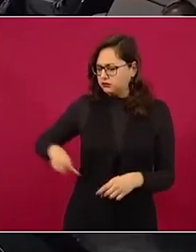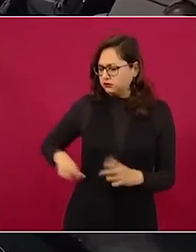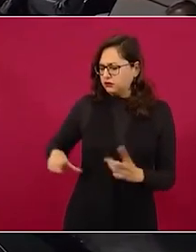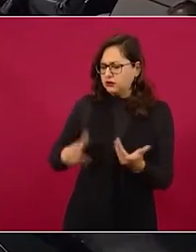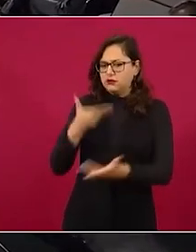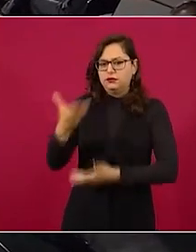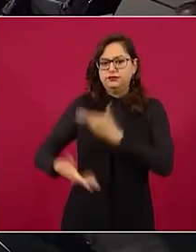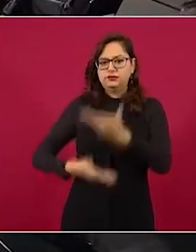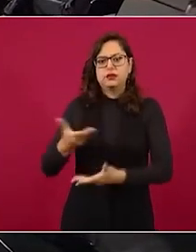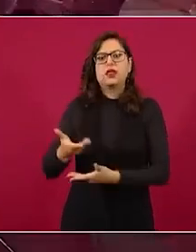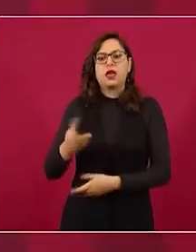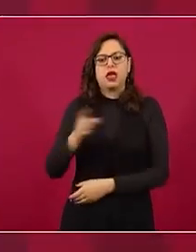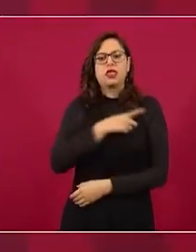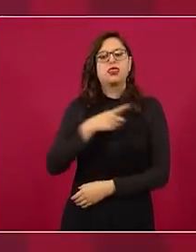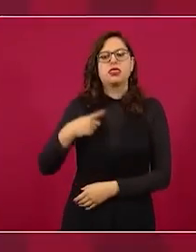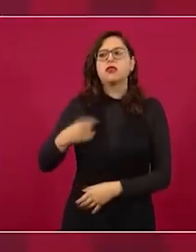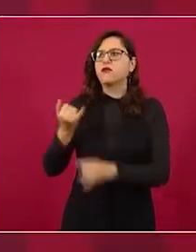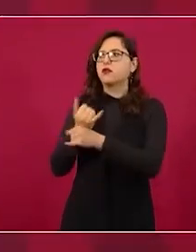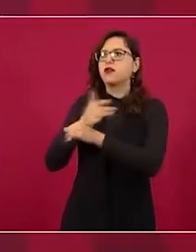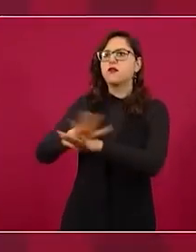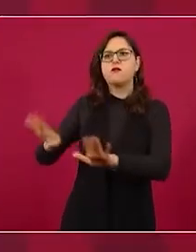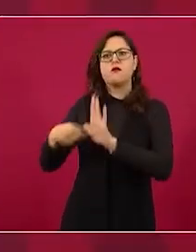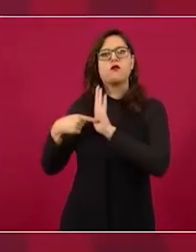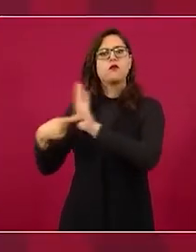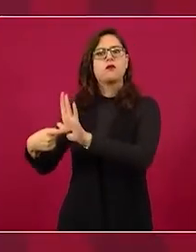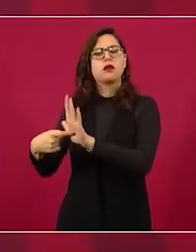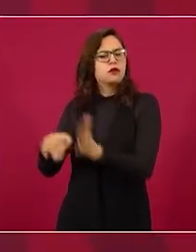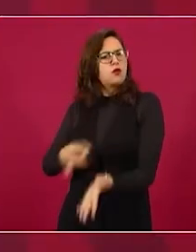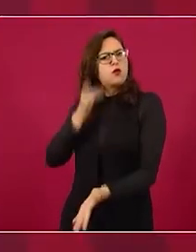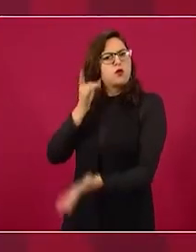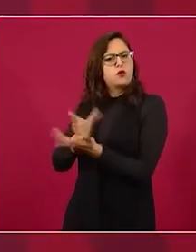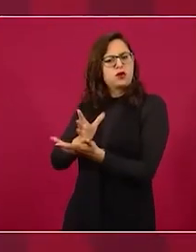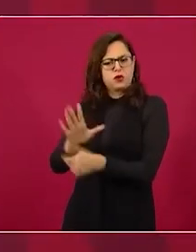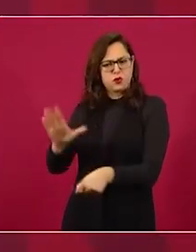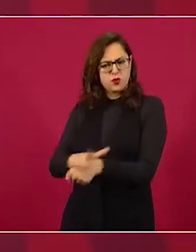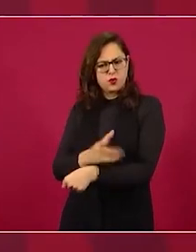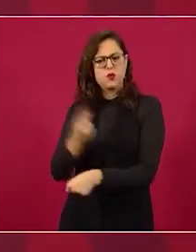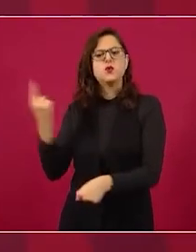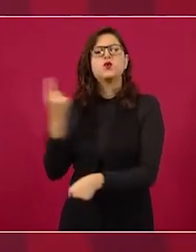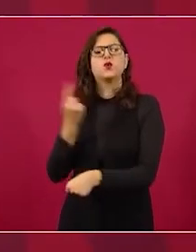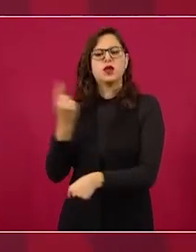dicen es que ellos